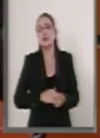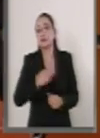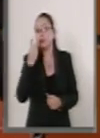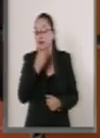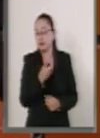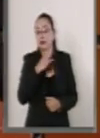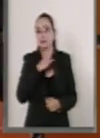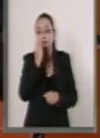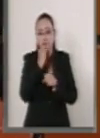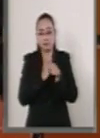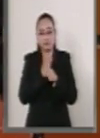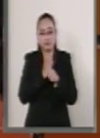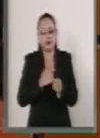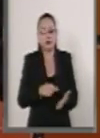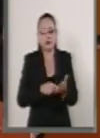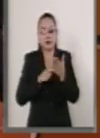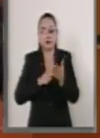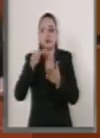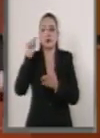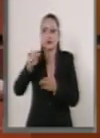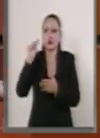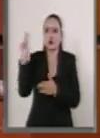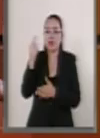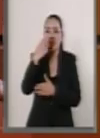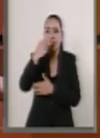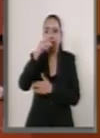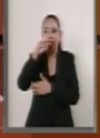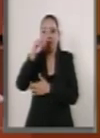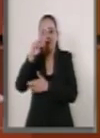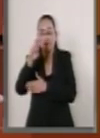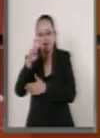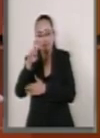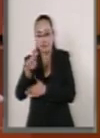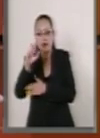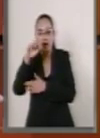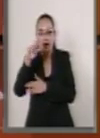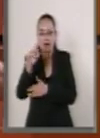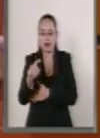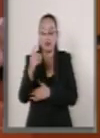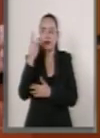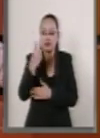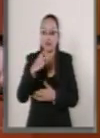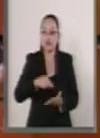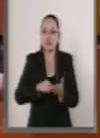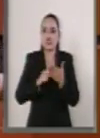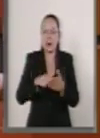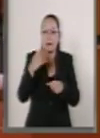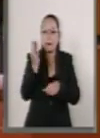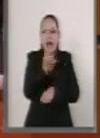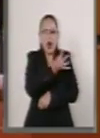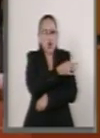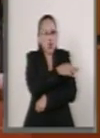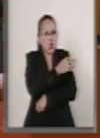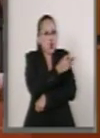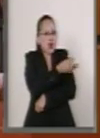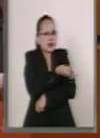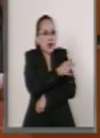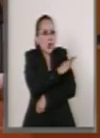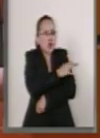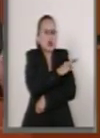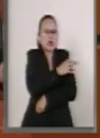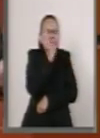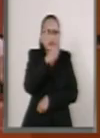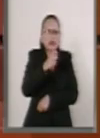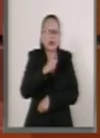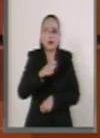estudio reciente de la Universidad de Harvard muestra que las inmunizaciones producen beneficios económicos